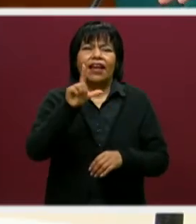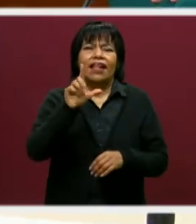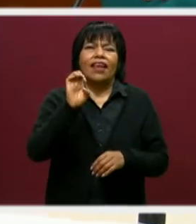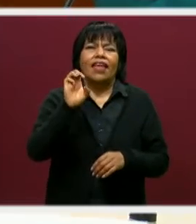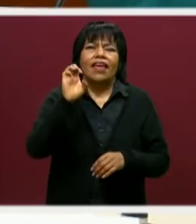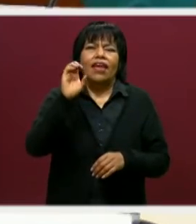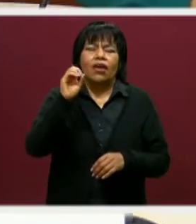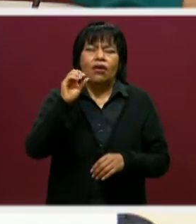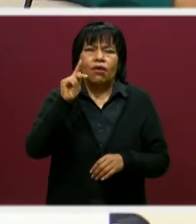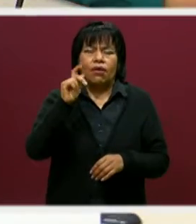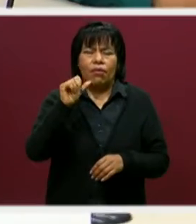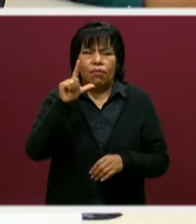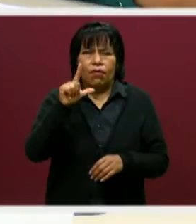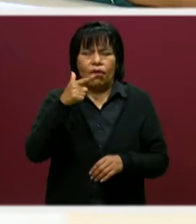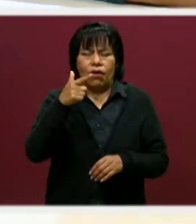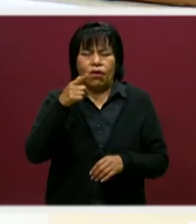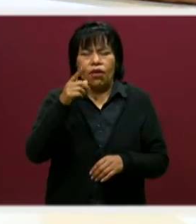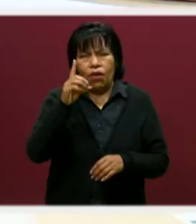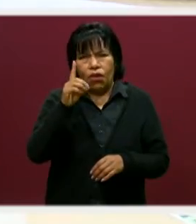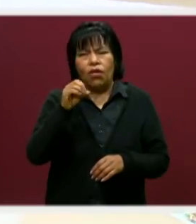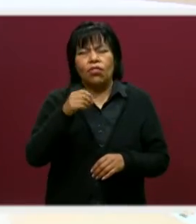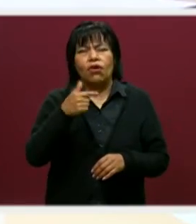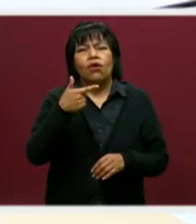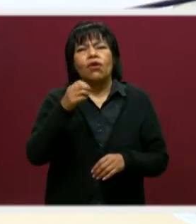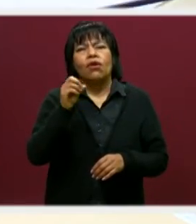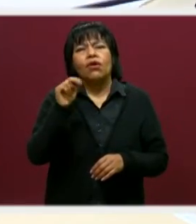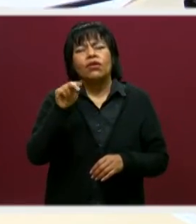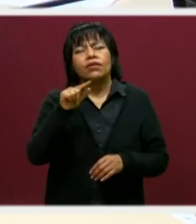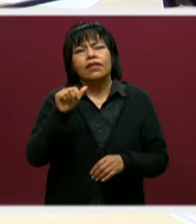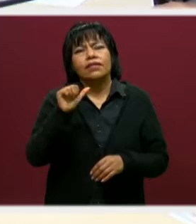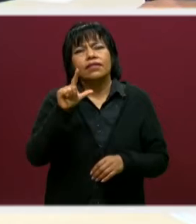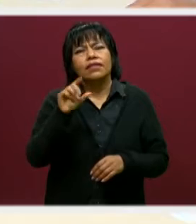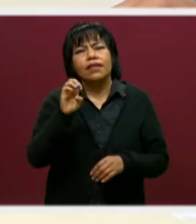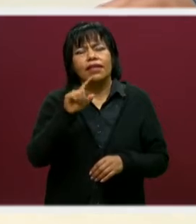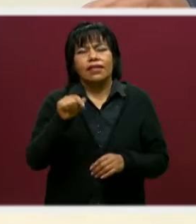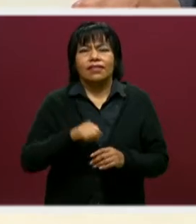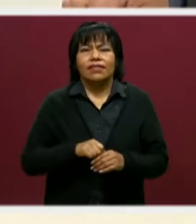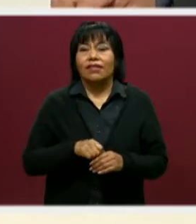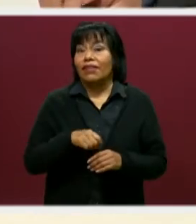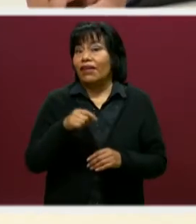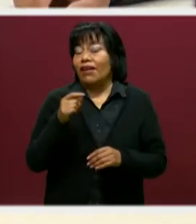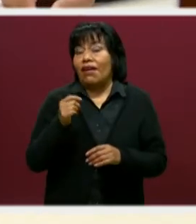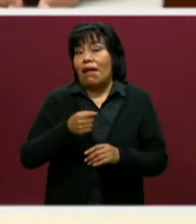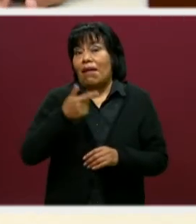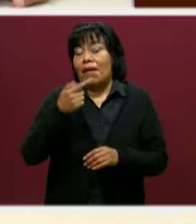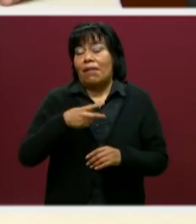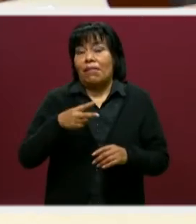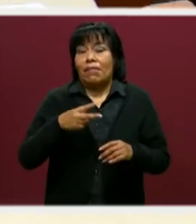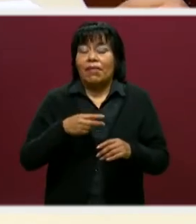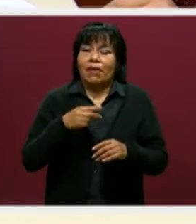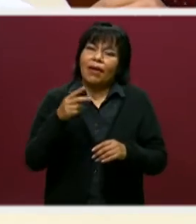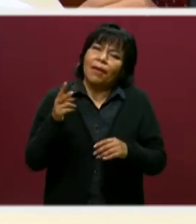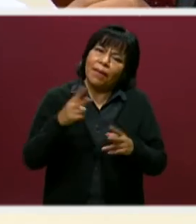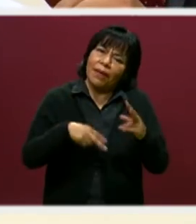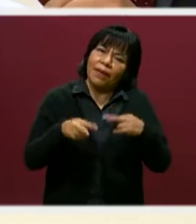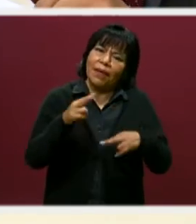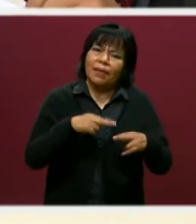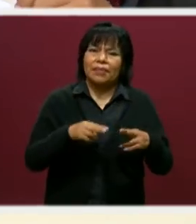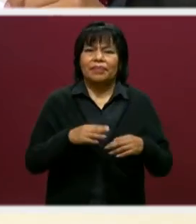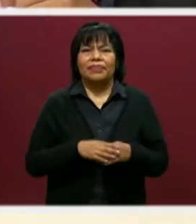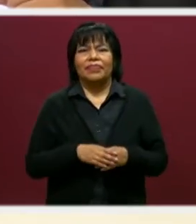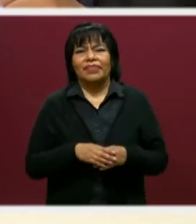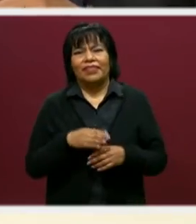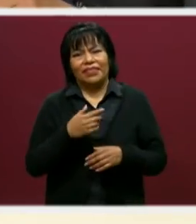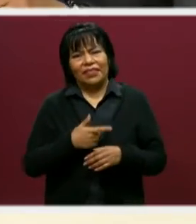Rosas, a quien nos da mucho gusto recibirlo por primera vez en este programa. Leopoldo, ¿cómo estás? Bien, gusto tenerte por aquí.